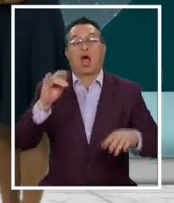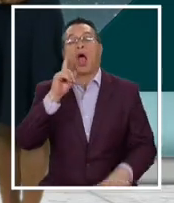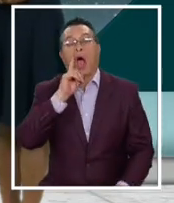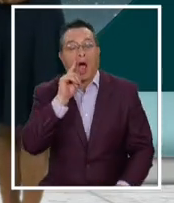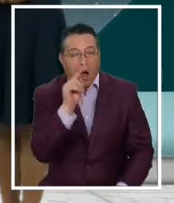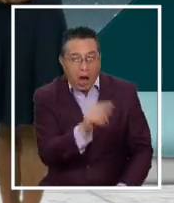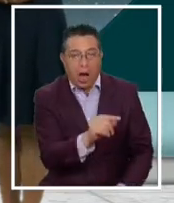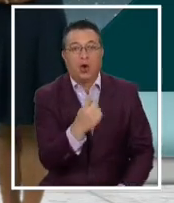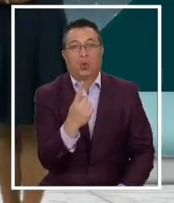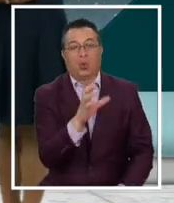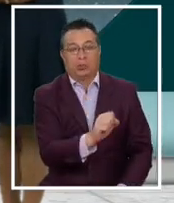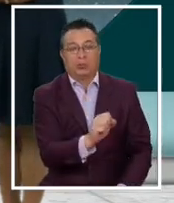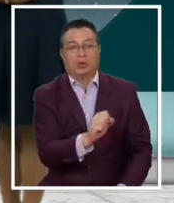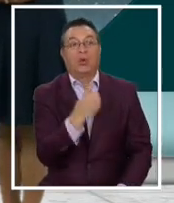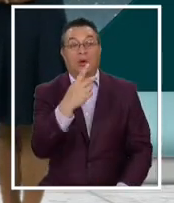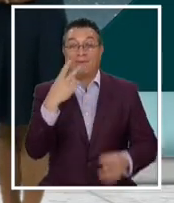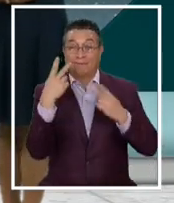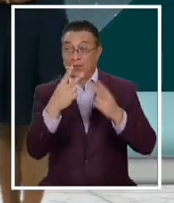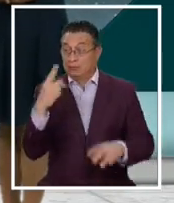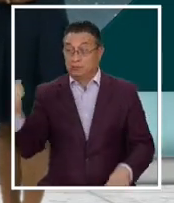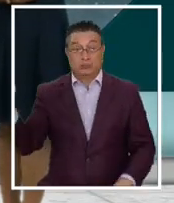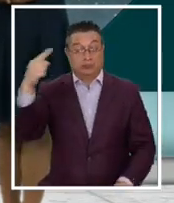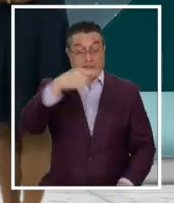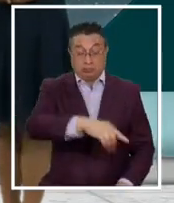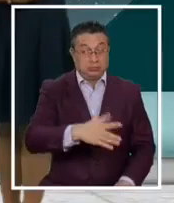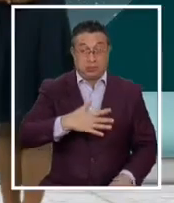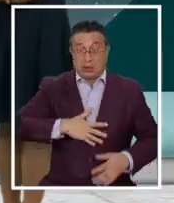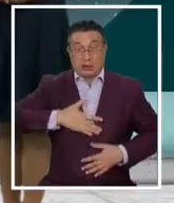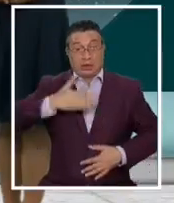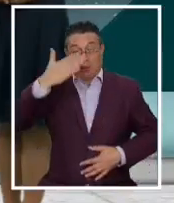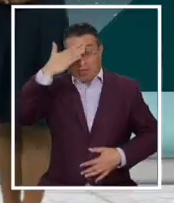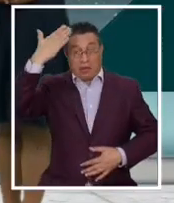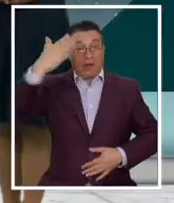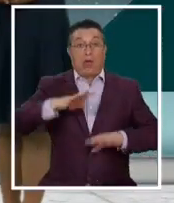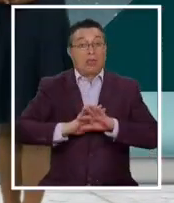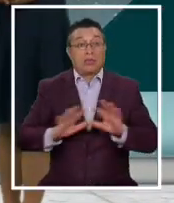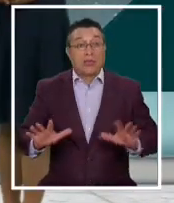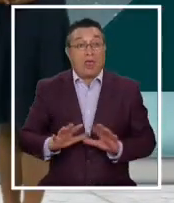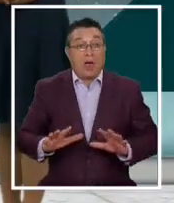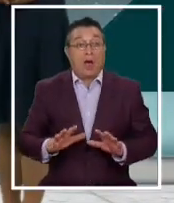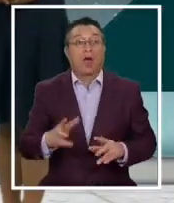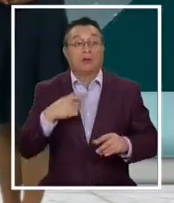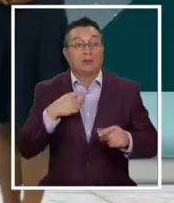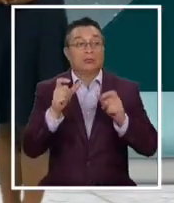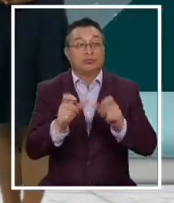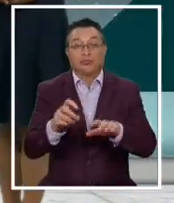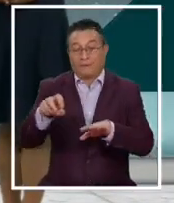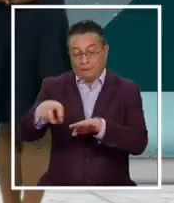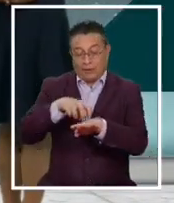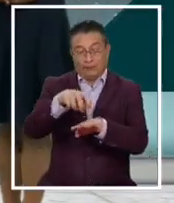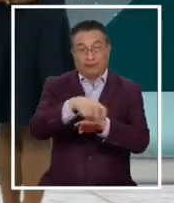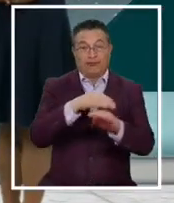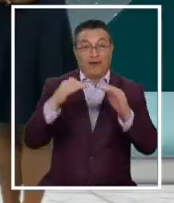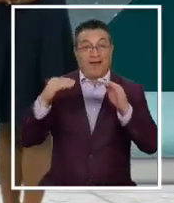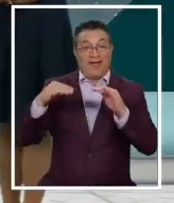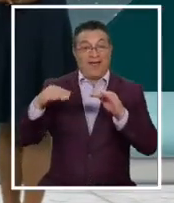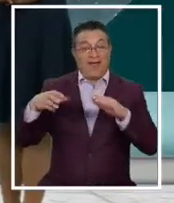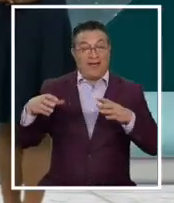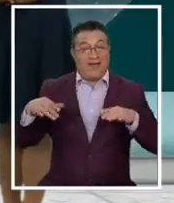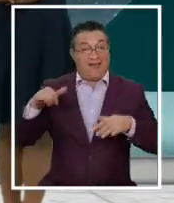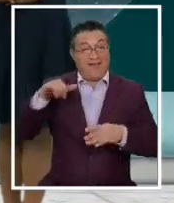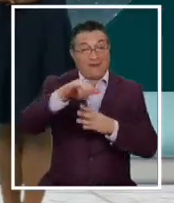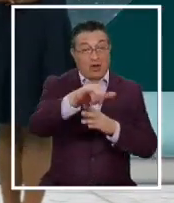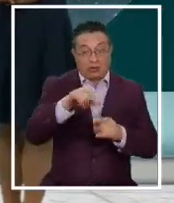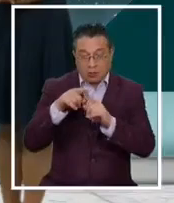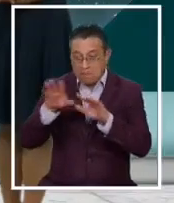según lo que informó la subsecretaria, la viajera es asintomática, por suerte, y monitorearon a los pasajeros del vuelo que la acompañaban, y